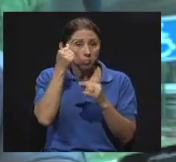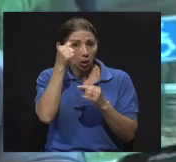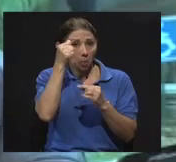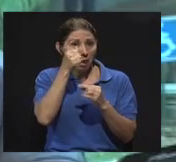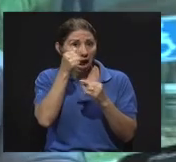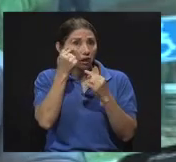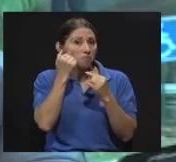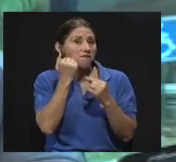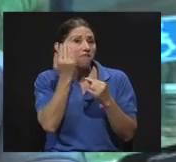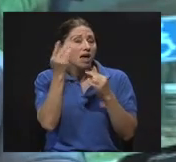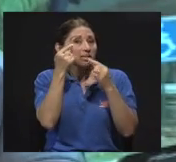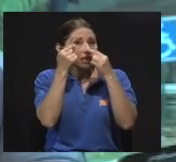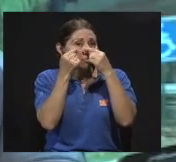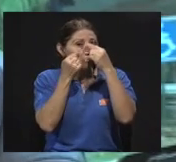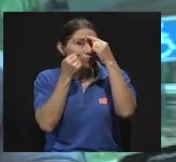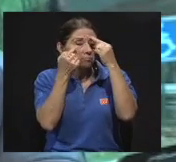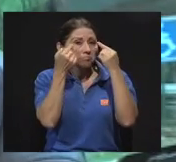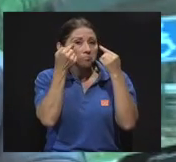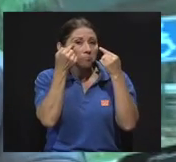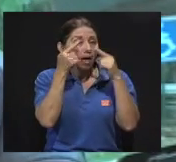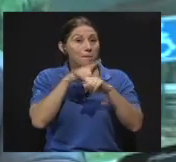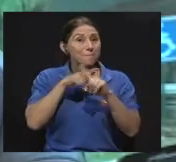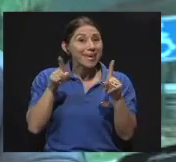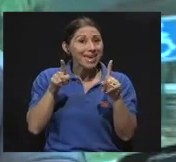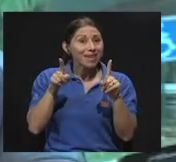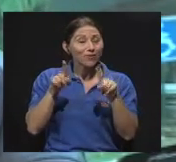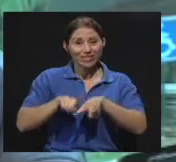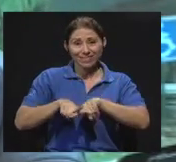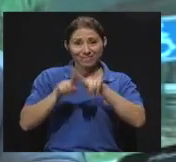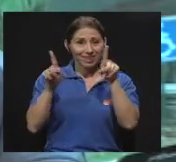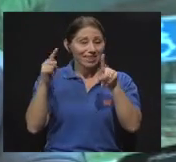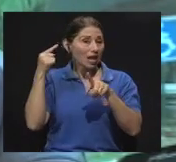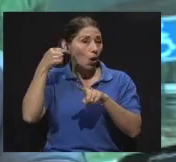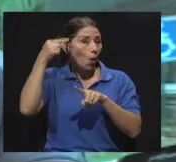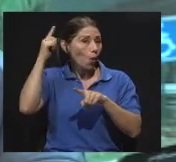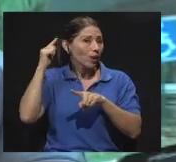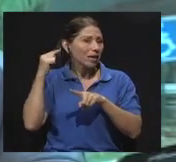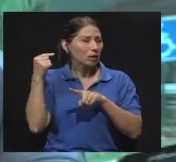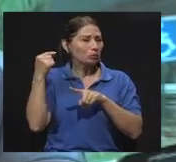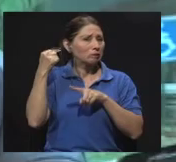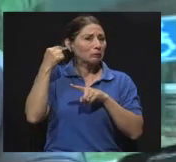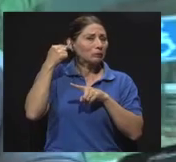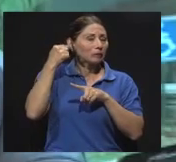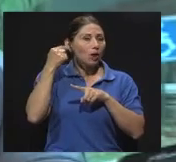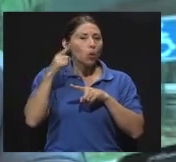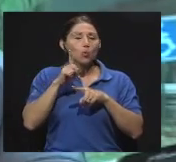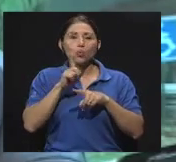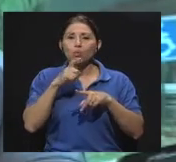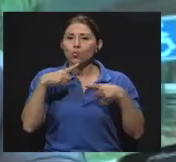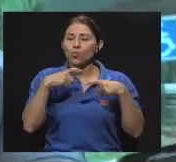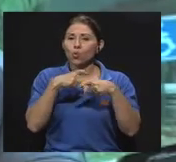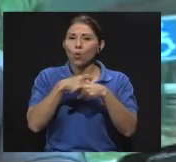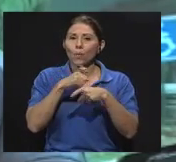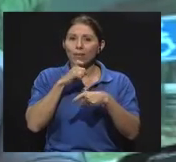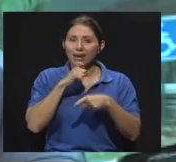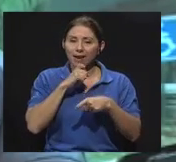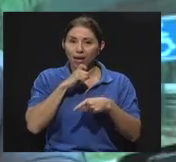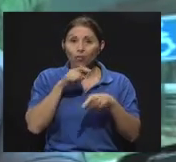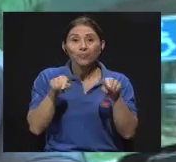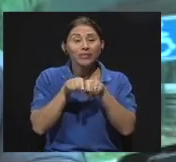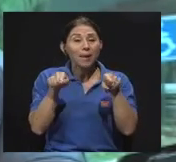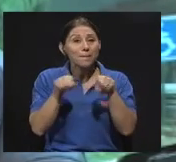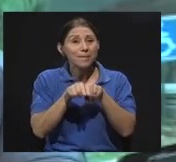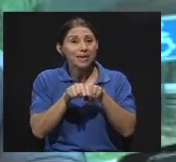es muy fácil, pero el oído humano tiene una estructura muy complicada, además la parte que llamamos oído interno está colocado